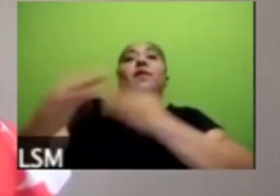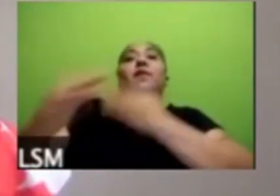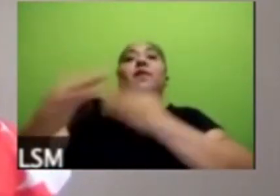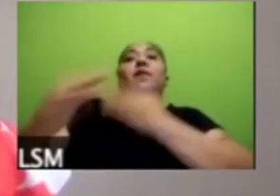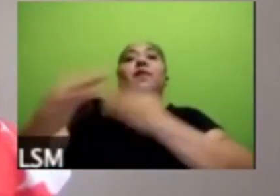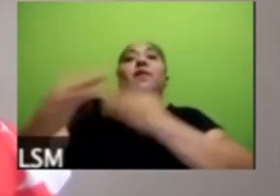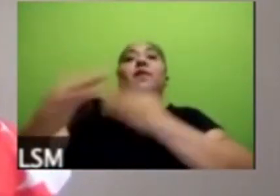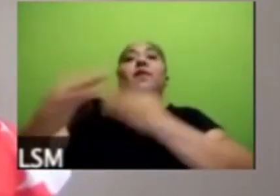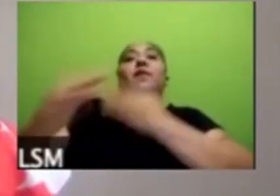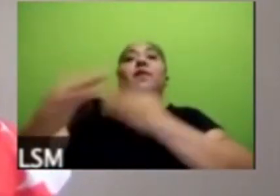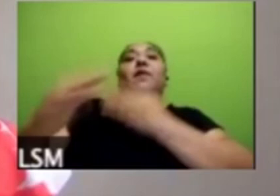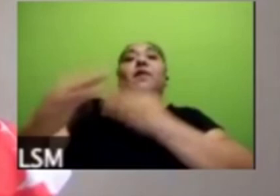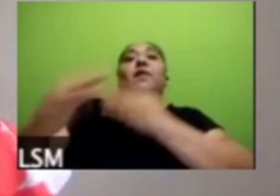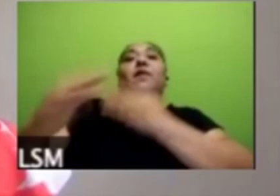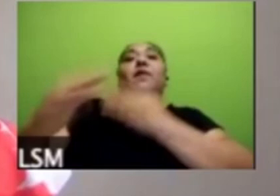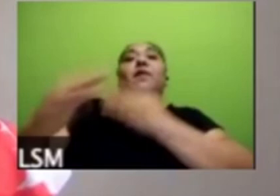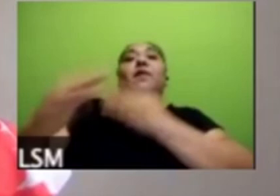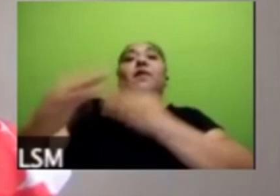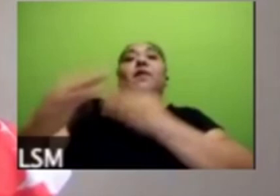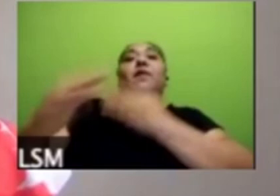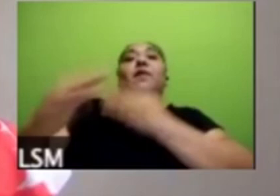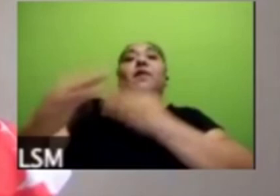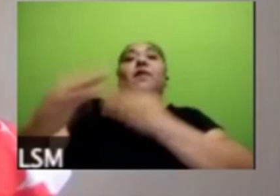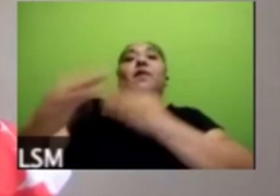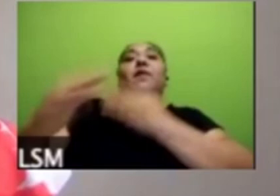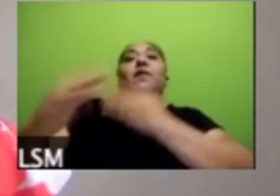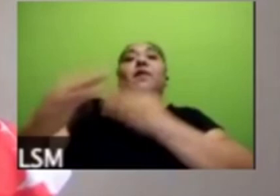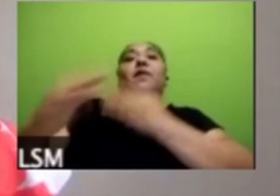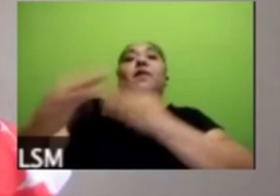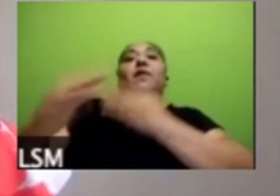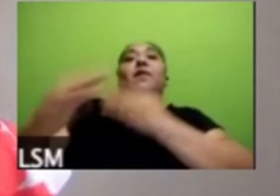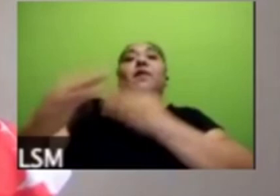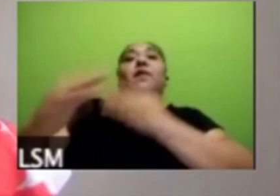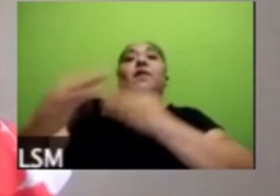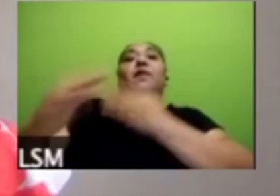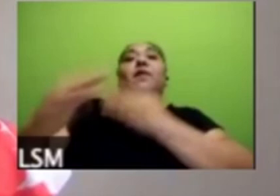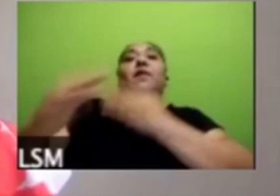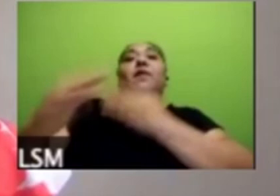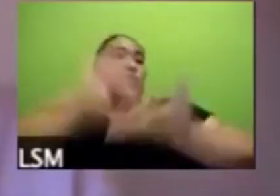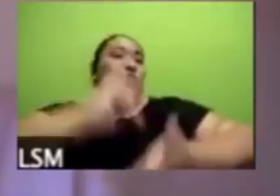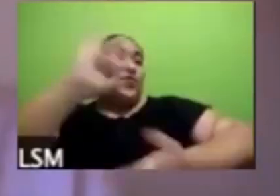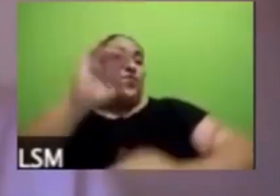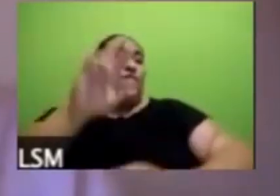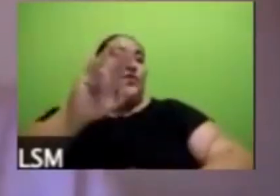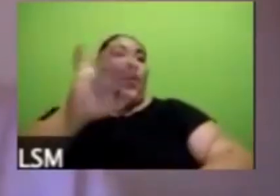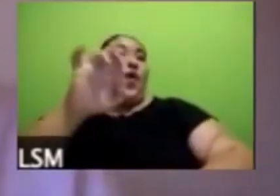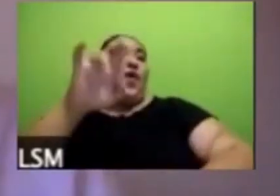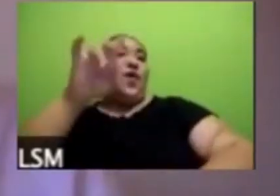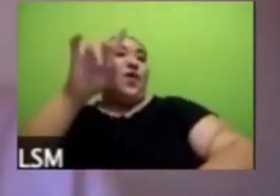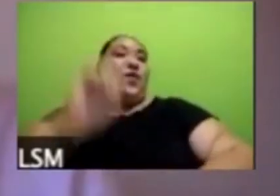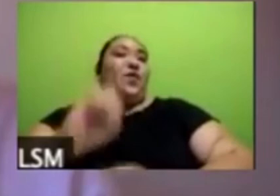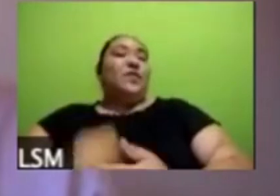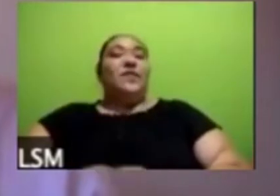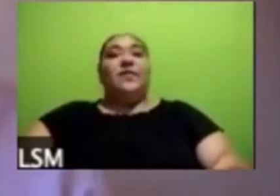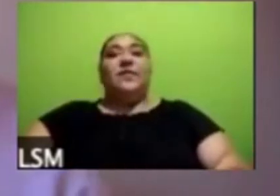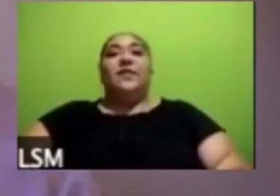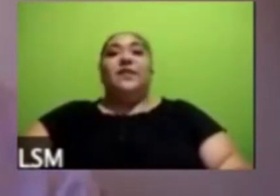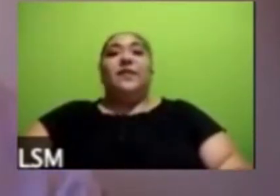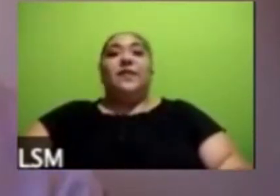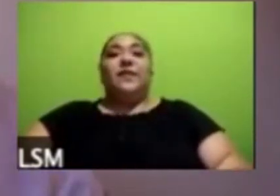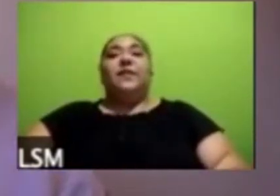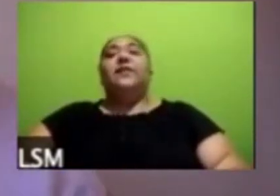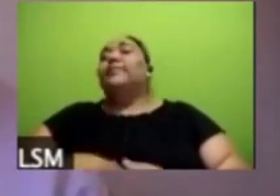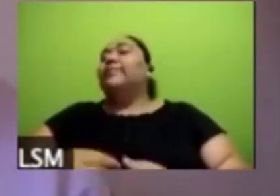bueno pues yo con esto termino muchas gracias Ricardo muchas gracias solo una acotación